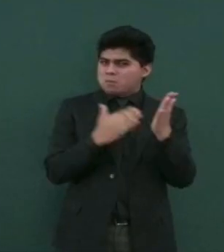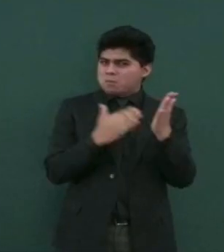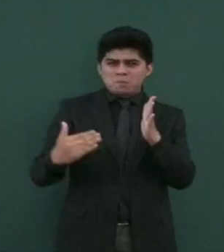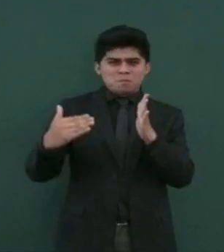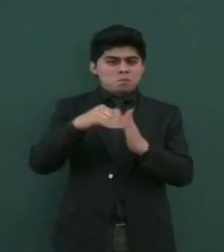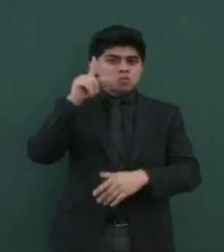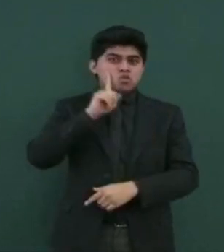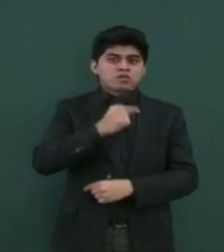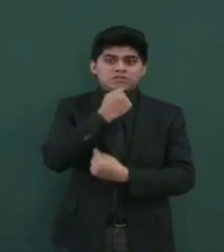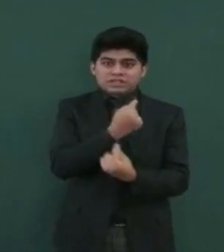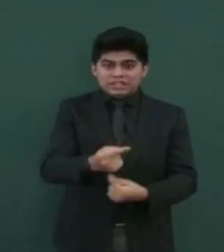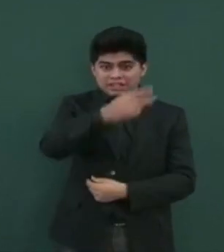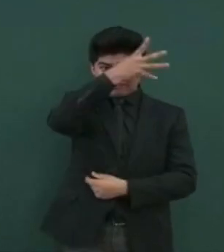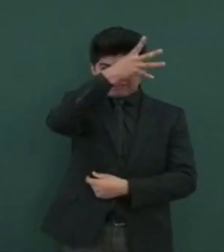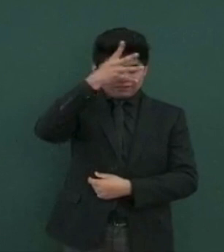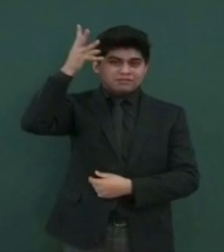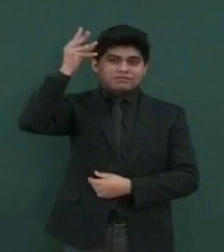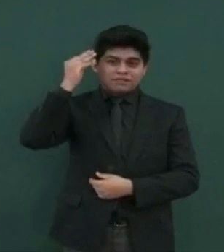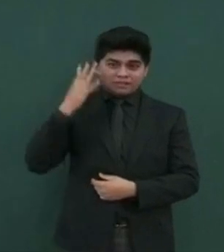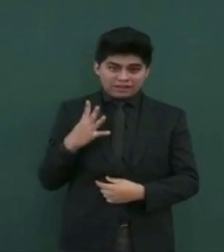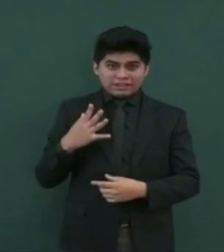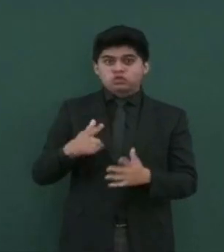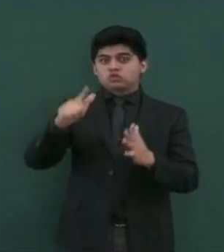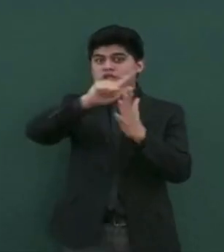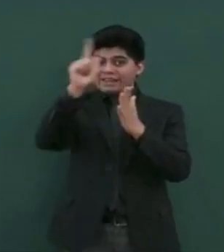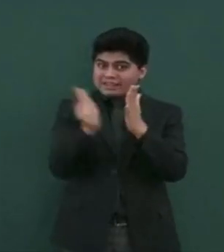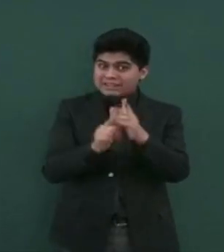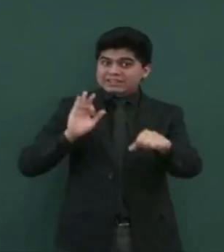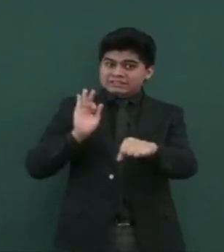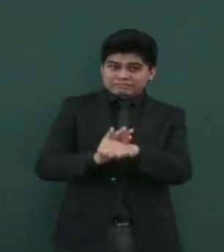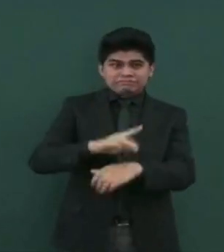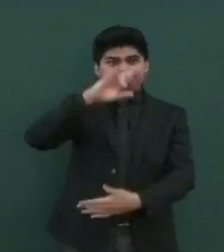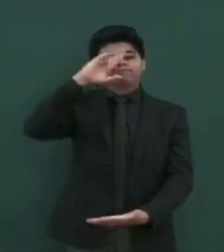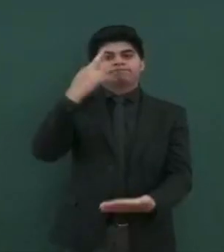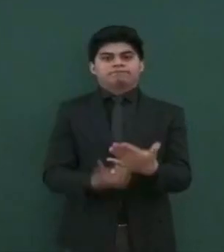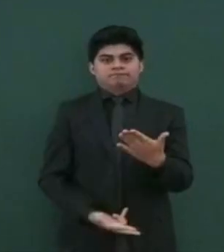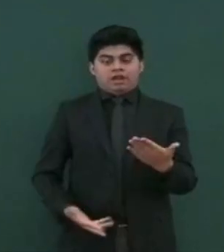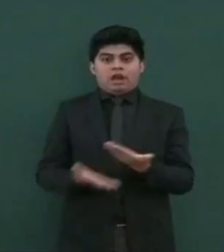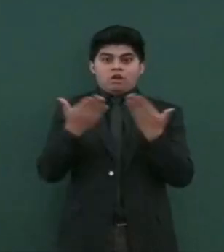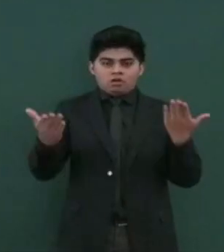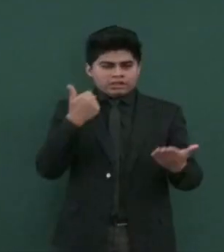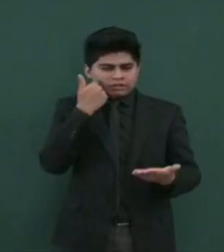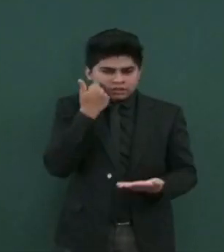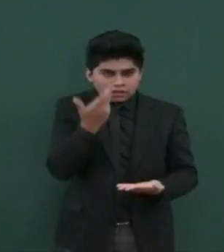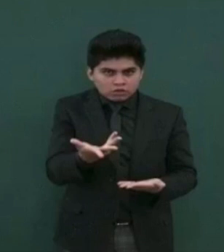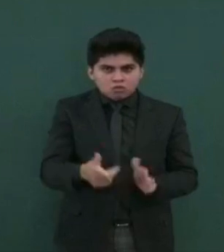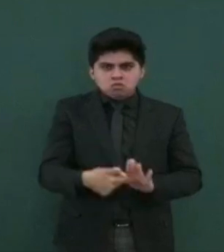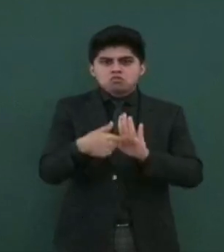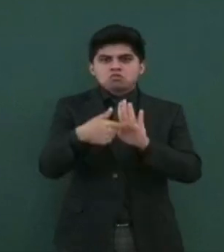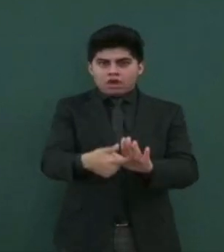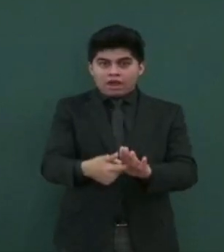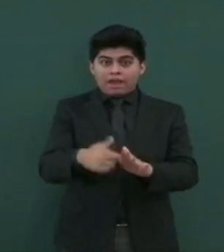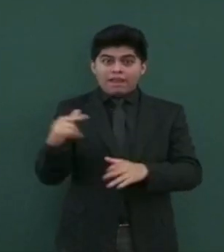de mujeres y niñas afganas que sus derechos sean anulados. Y desde aquí quiero hacer una propuesta, que